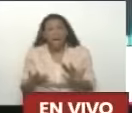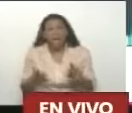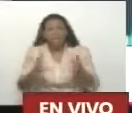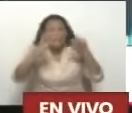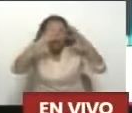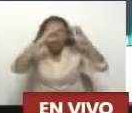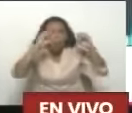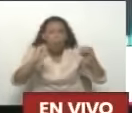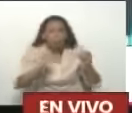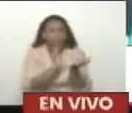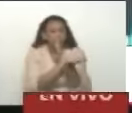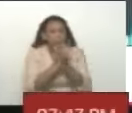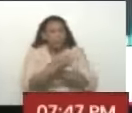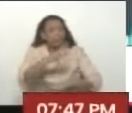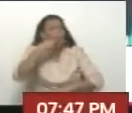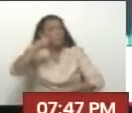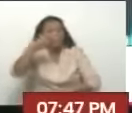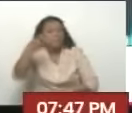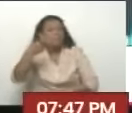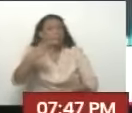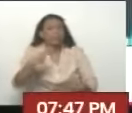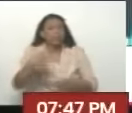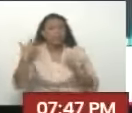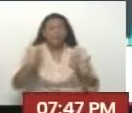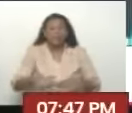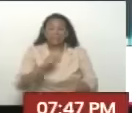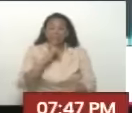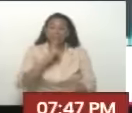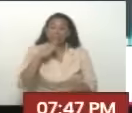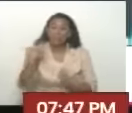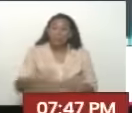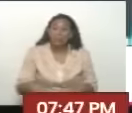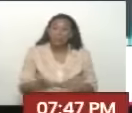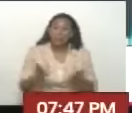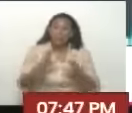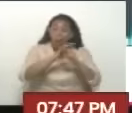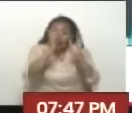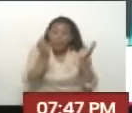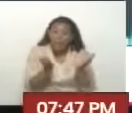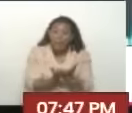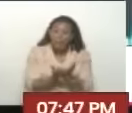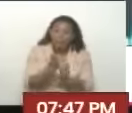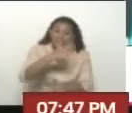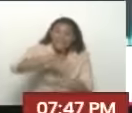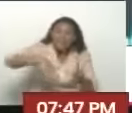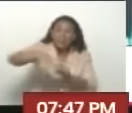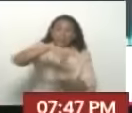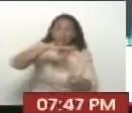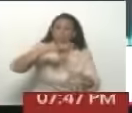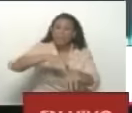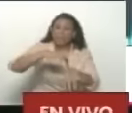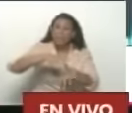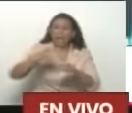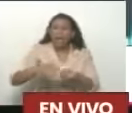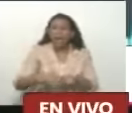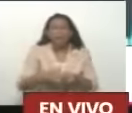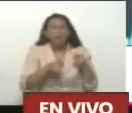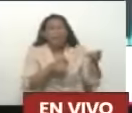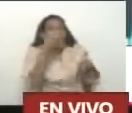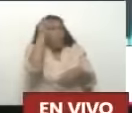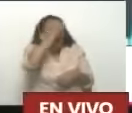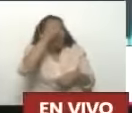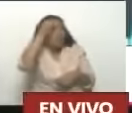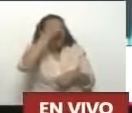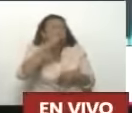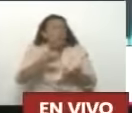Geopolítico Internacional Tan peligroso Como el que vive El mundo En este momento ¿Qué opina usted De